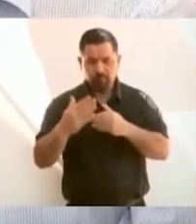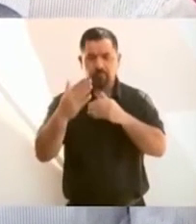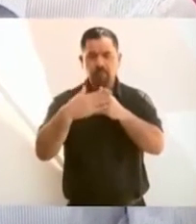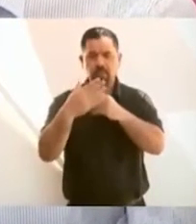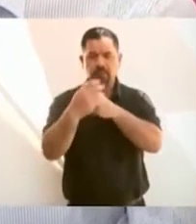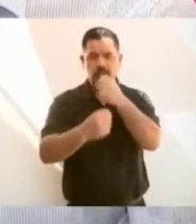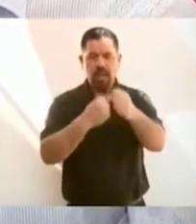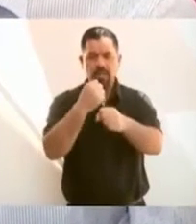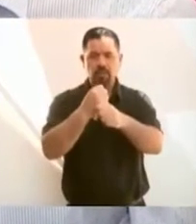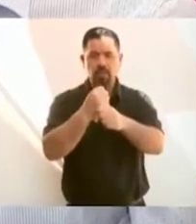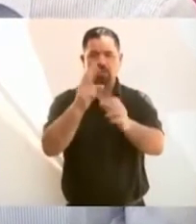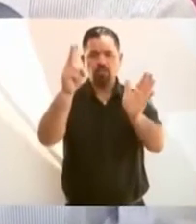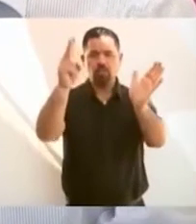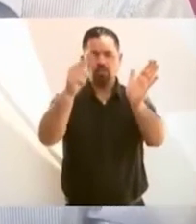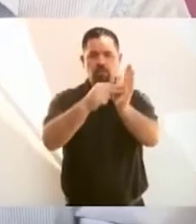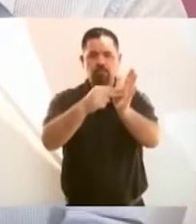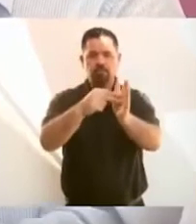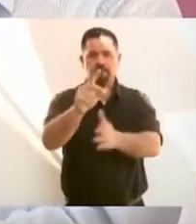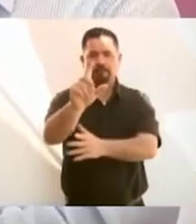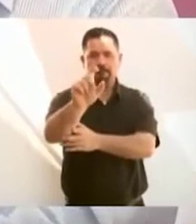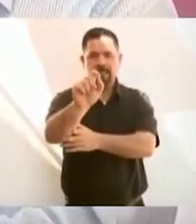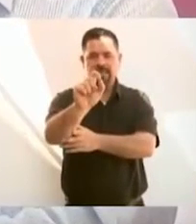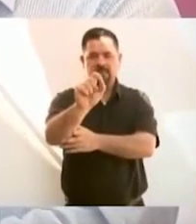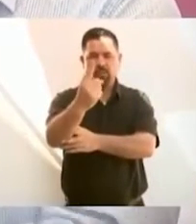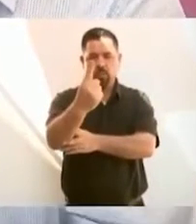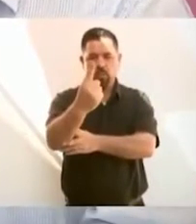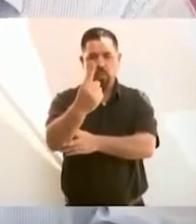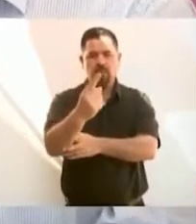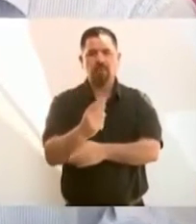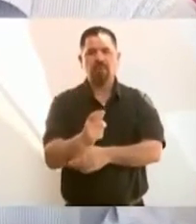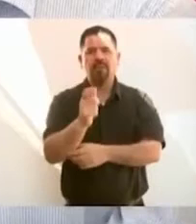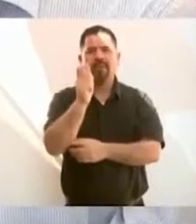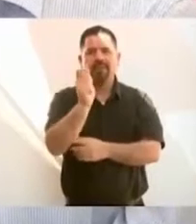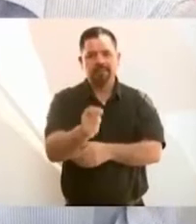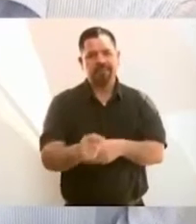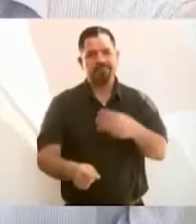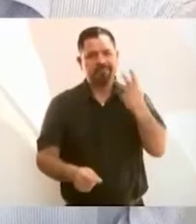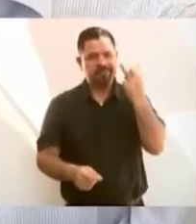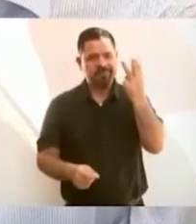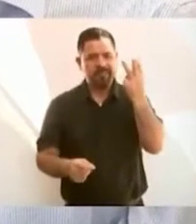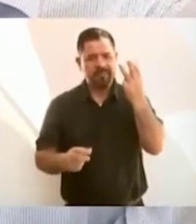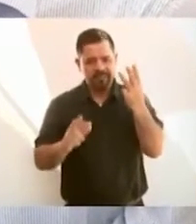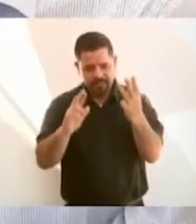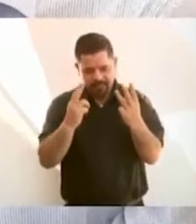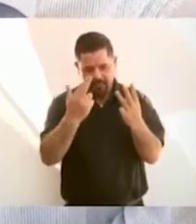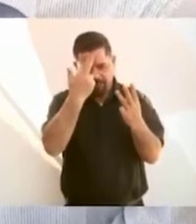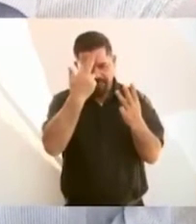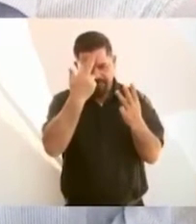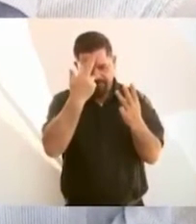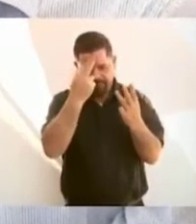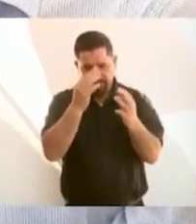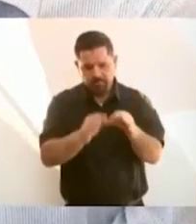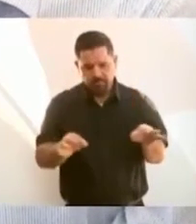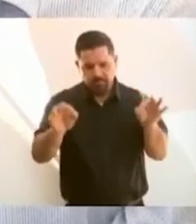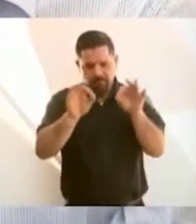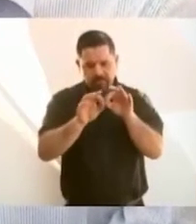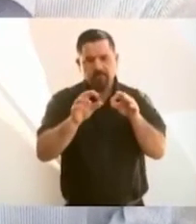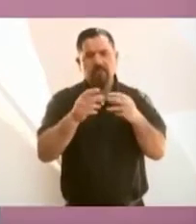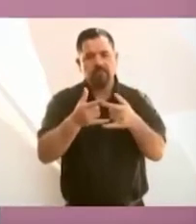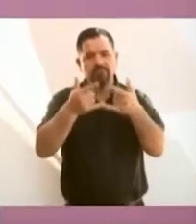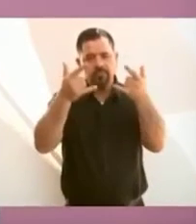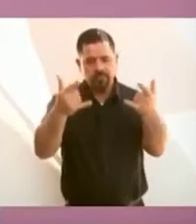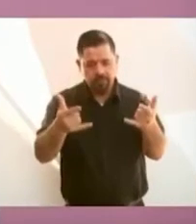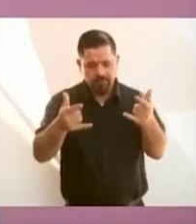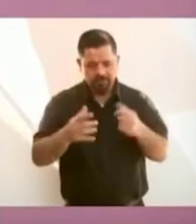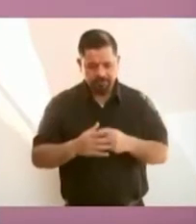coinciden estos tres momentos históricos. Y va